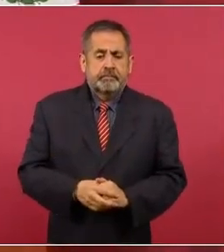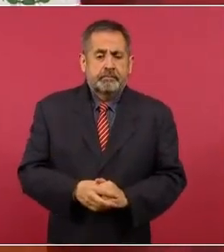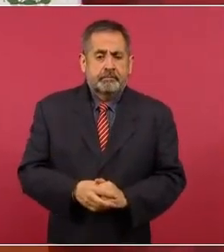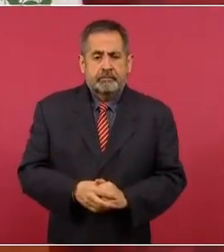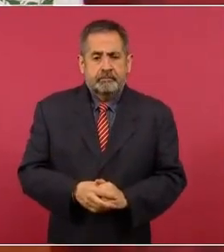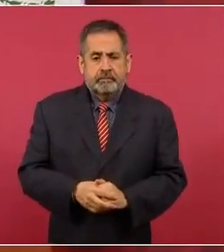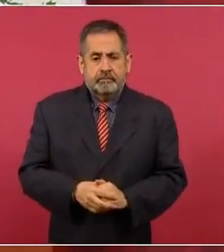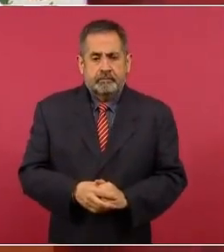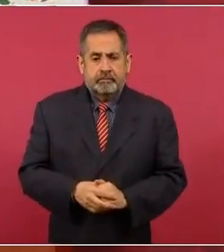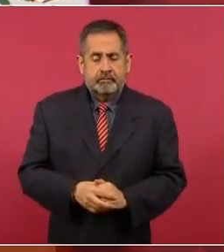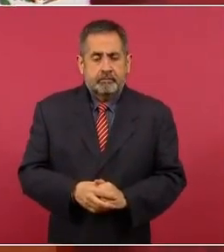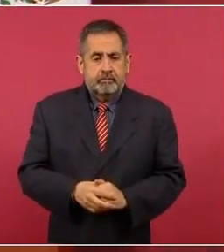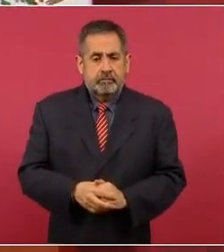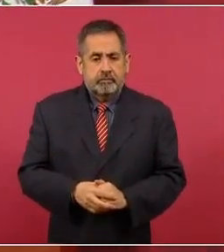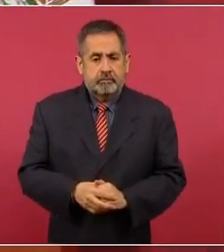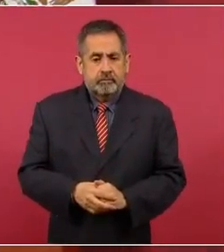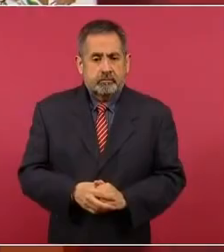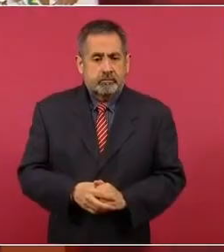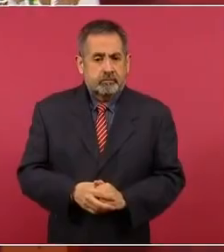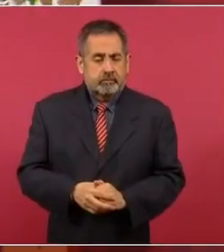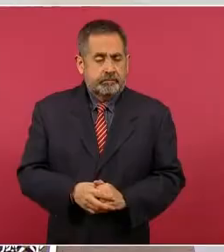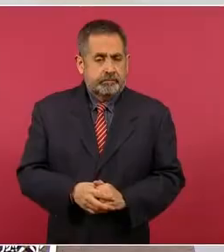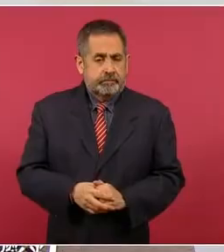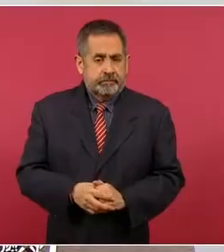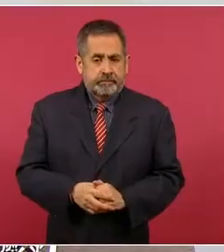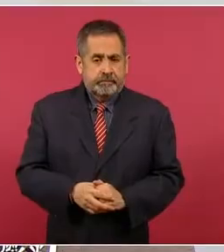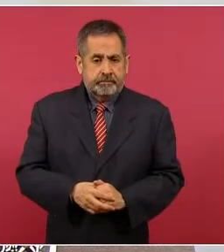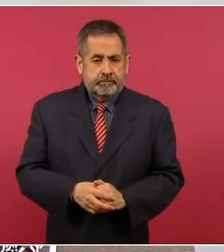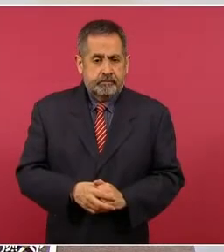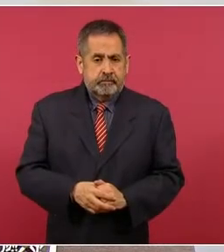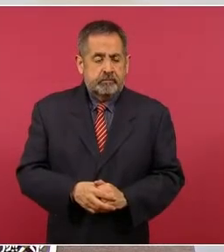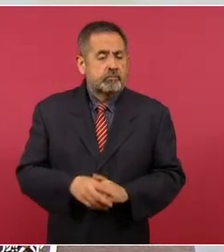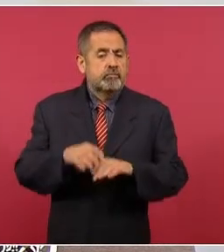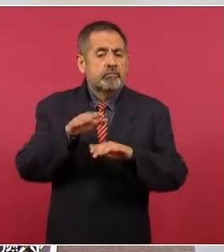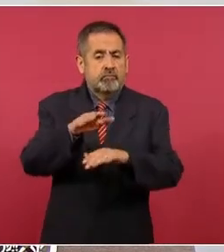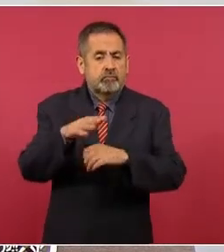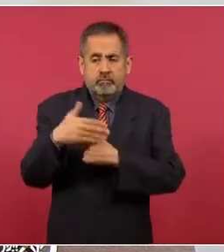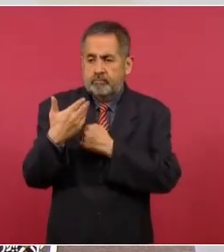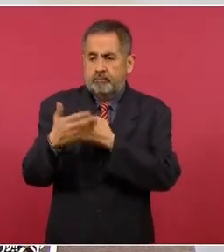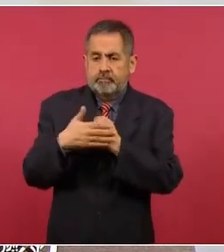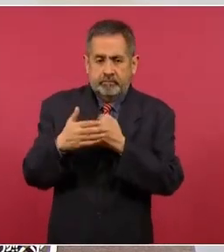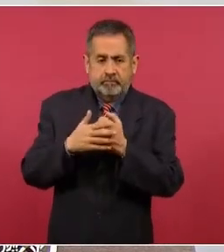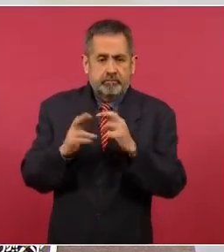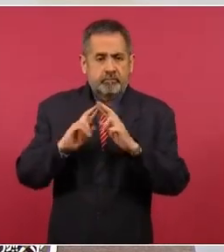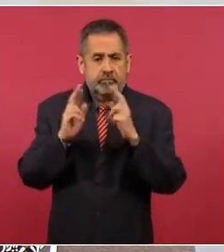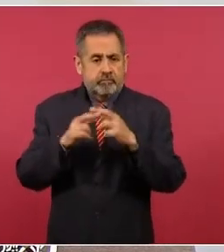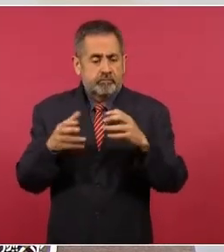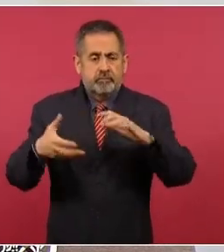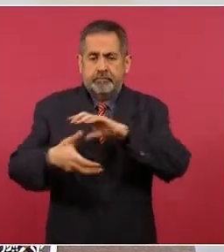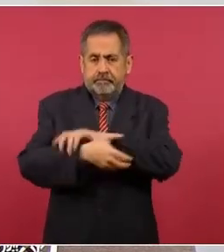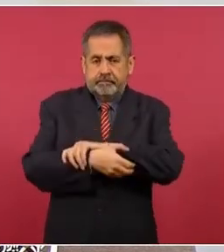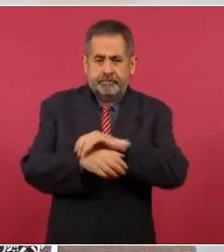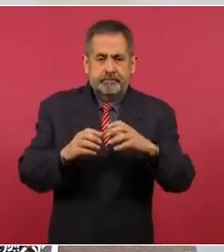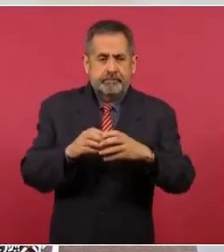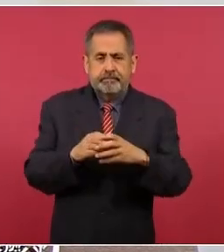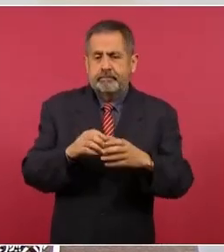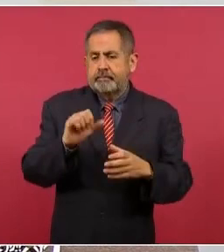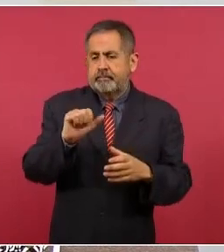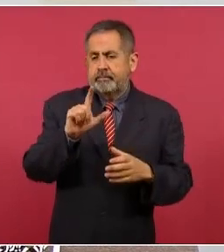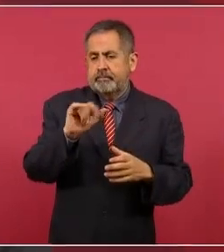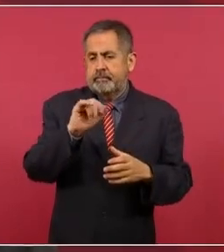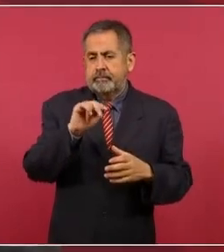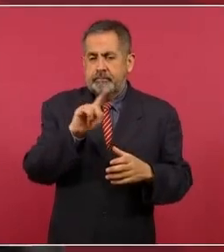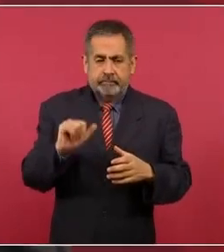Acerca de la reunión de la Alianza del